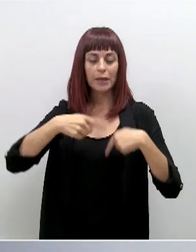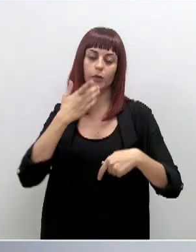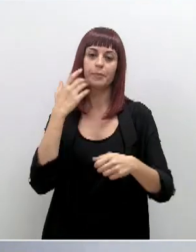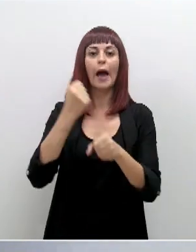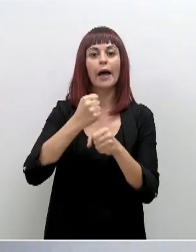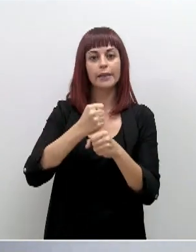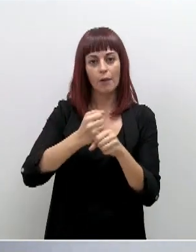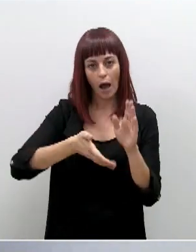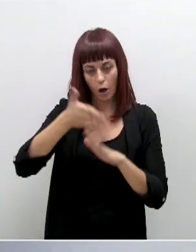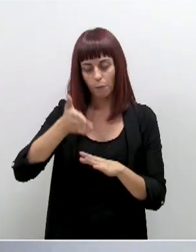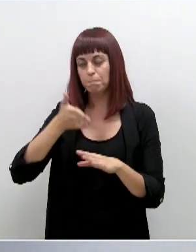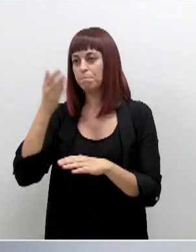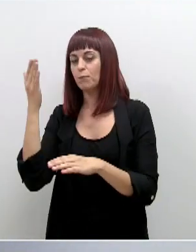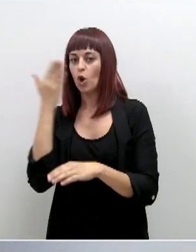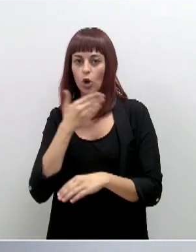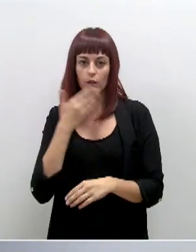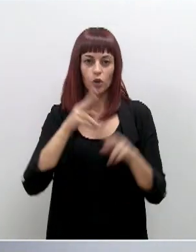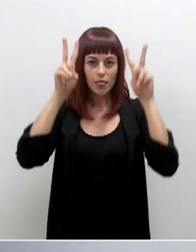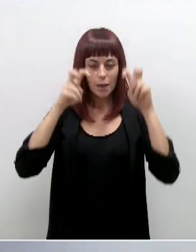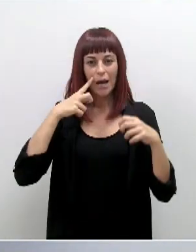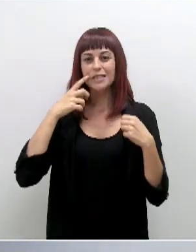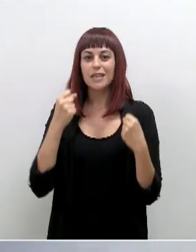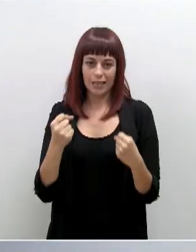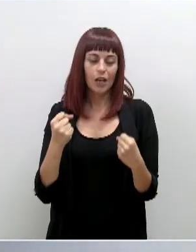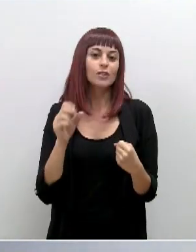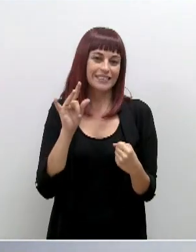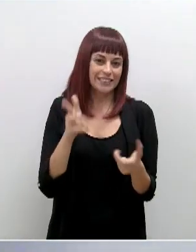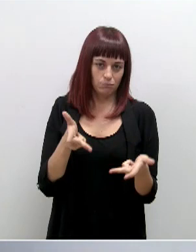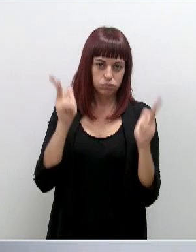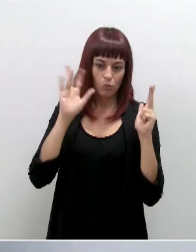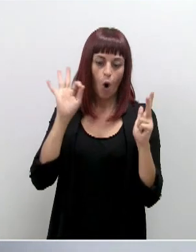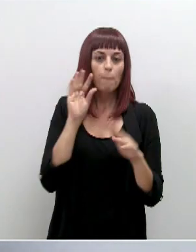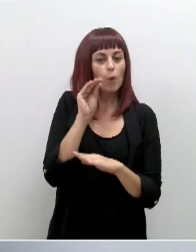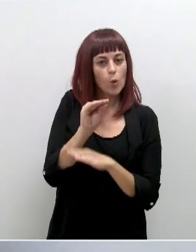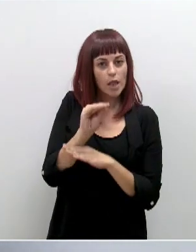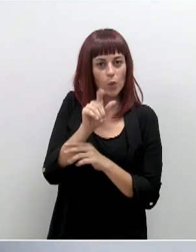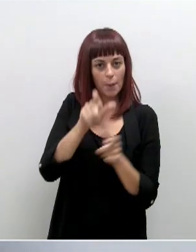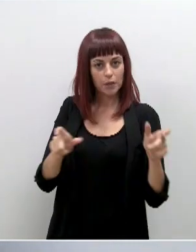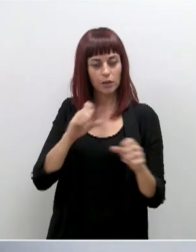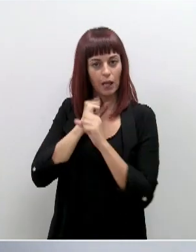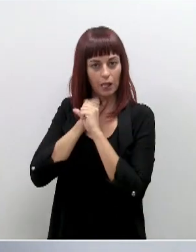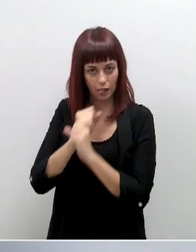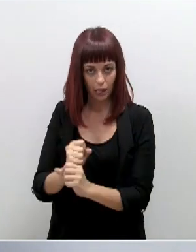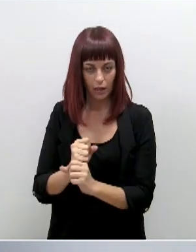trabajo, educativos, cuestiones sanitarias o del cuidado de personas dependientes.